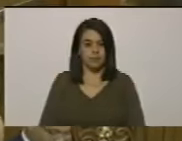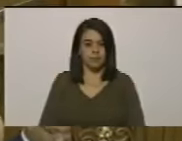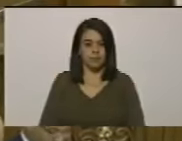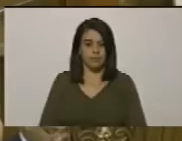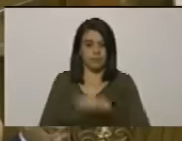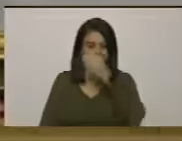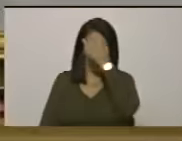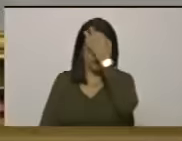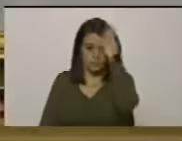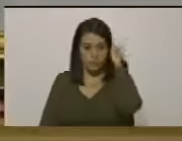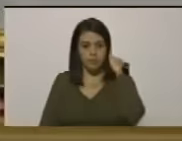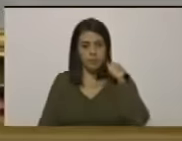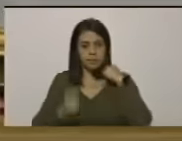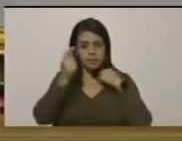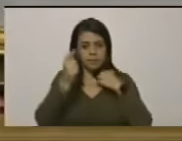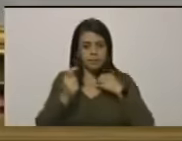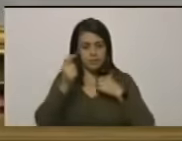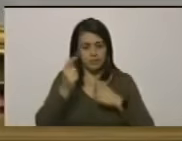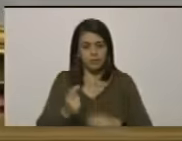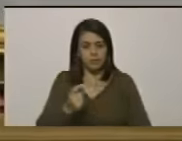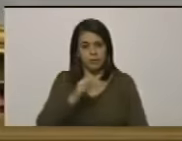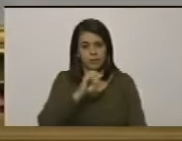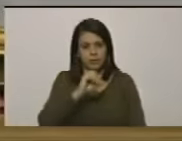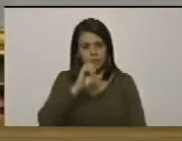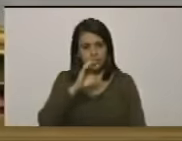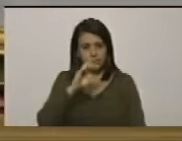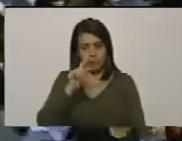Dejame en derecho a la palabra al diputado Gustavo Villapol.